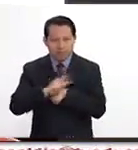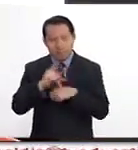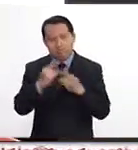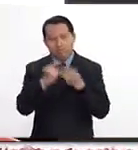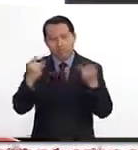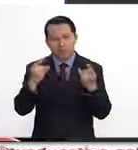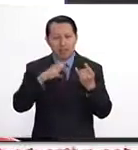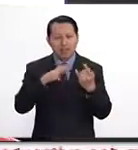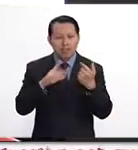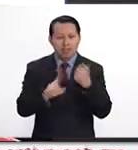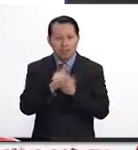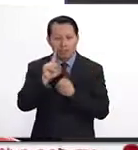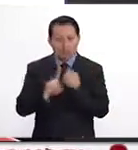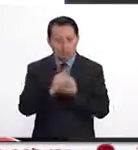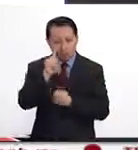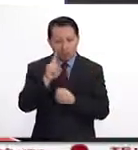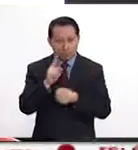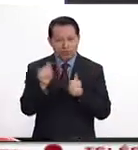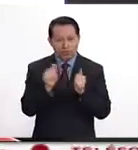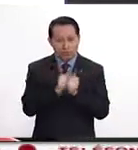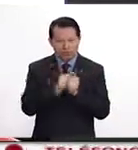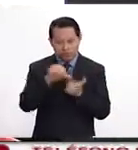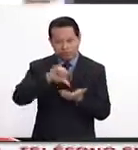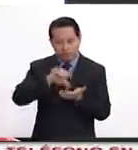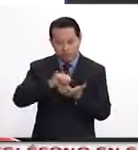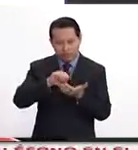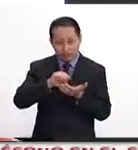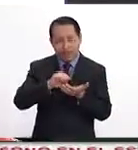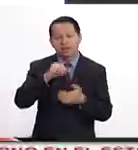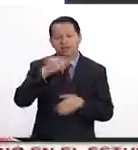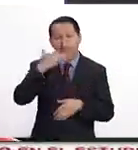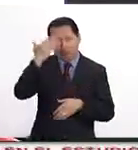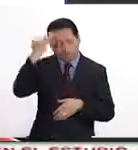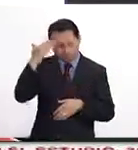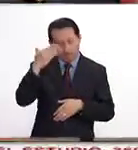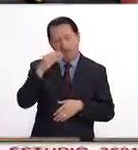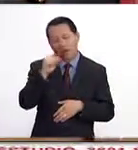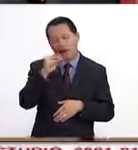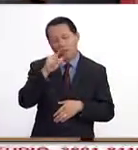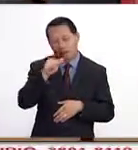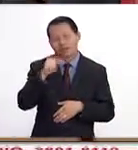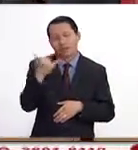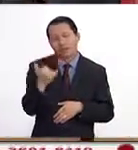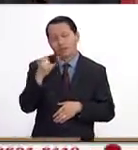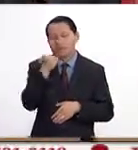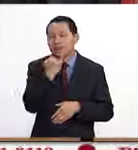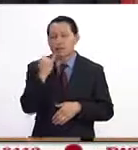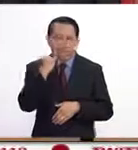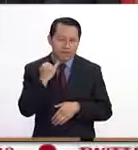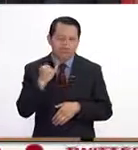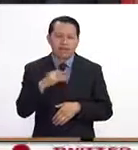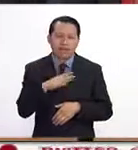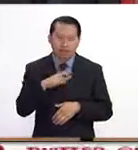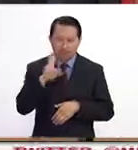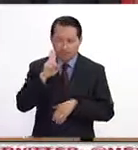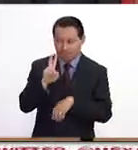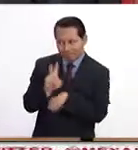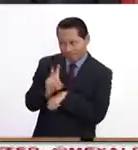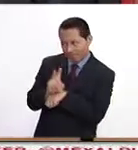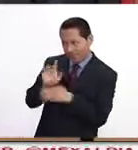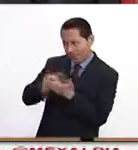históricamente han tenido problemas con Irán, Arabia Saudí e Israel. Así es. Pues muy interesante, vamos a revisar de cerca estas elecciones.